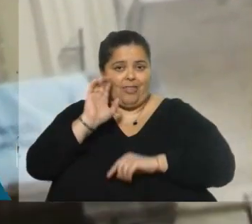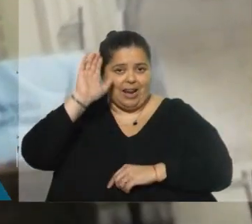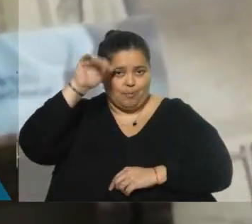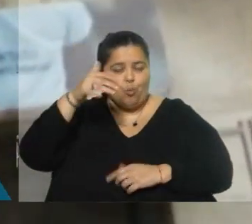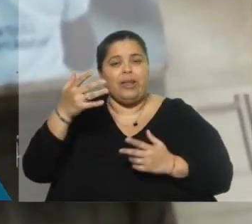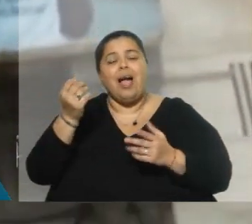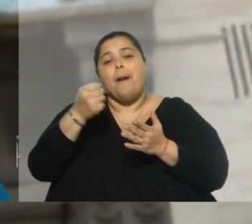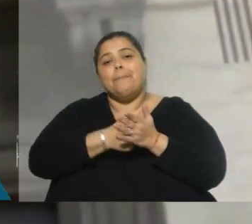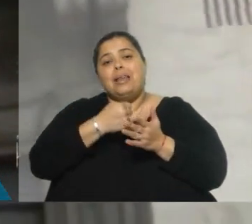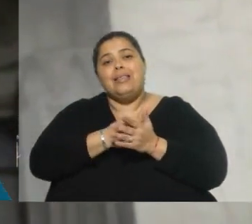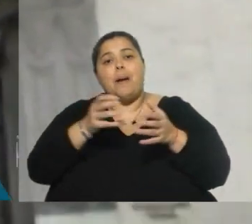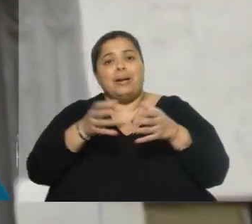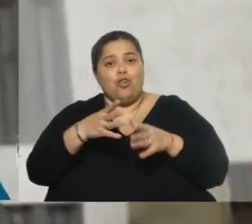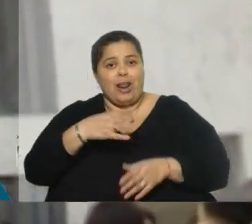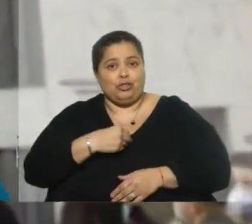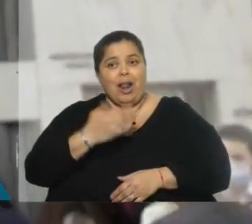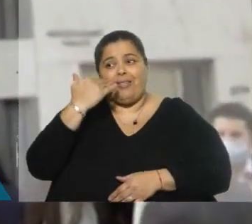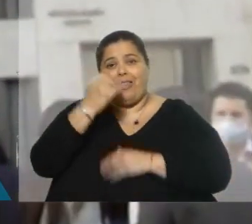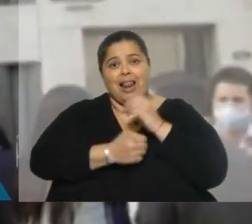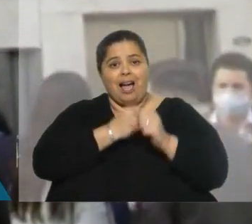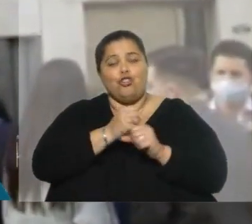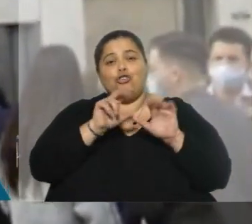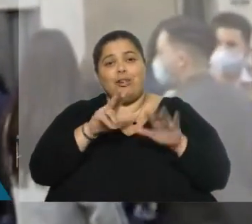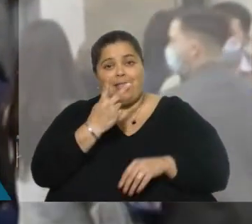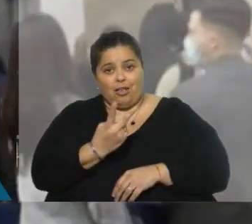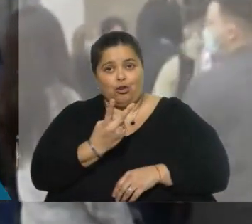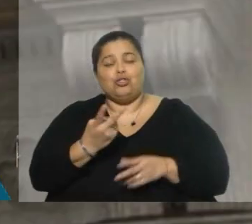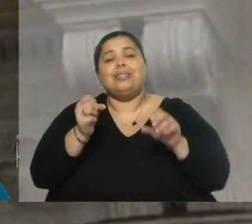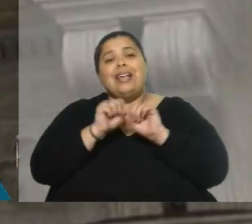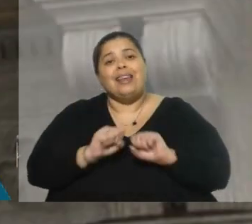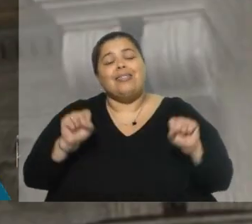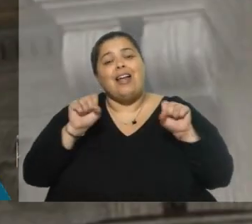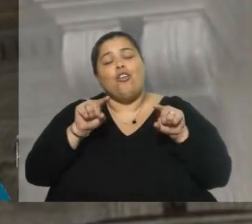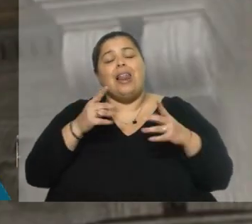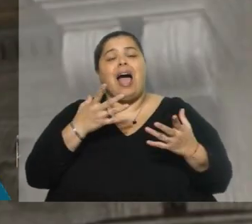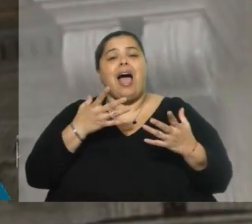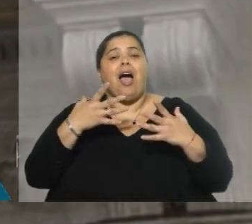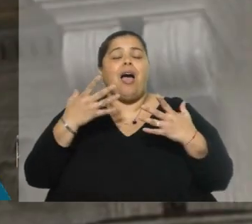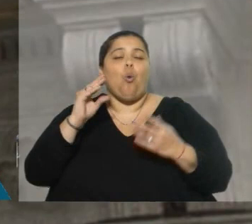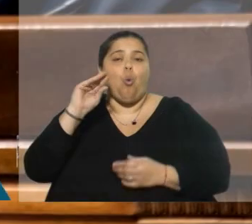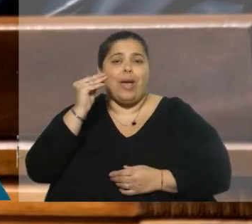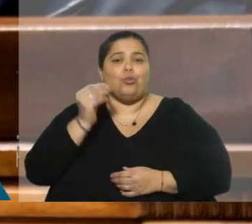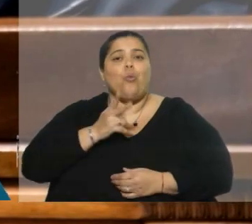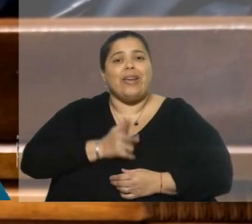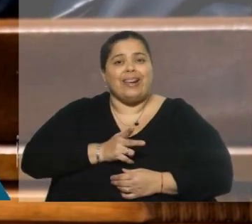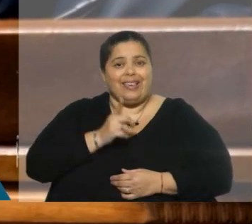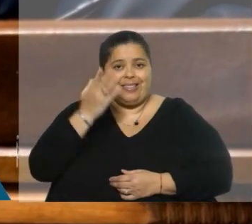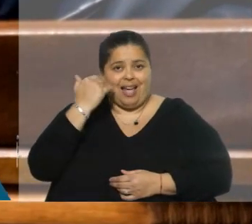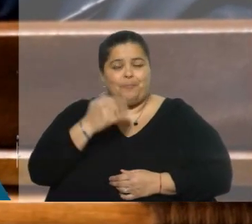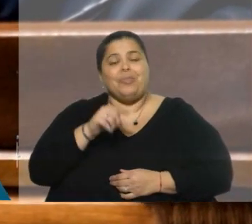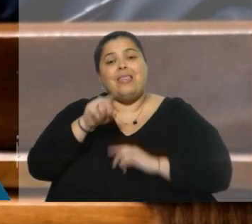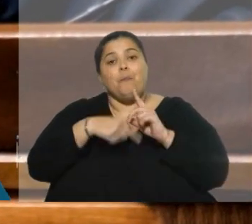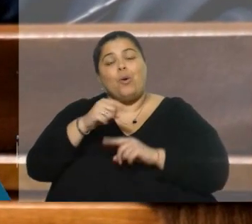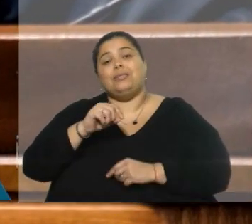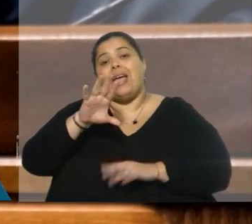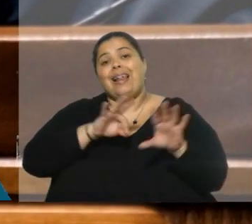Milita en el Partido Nacional desde 1982 y fue secretario de la Juventud Herrerista en 1988. Fue electo diputado en